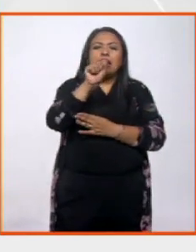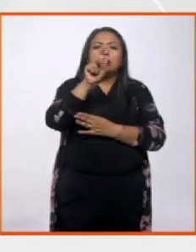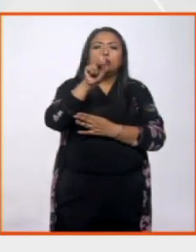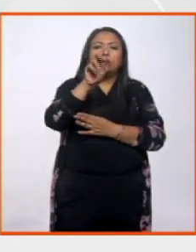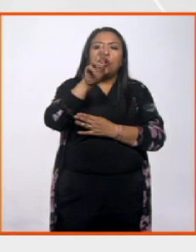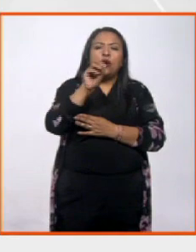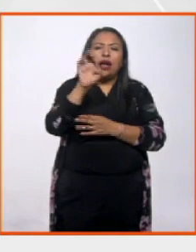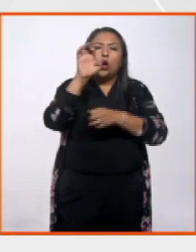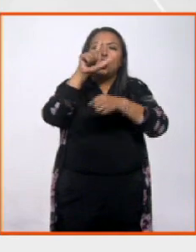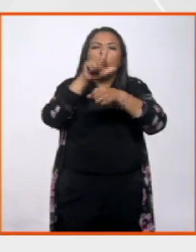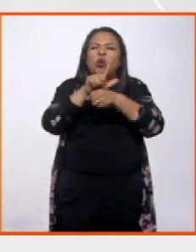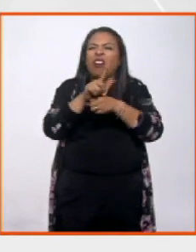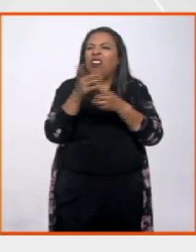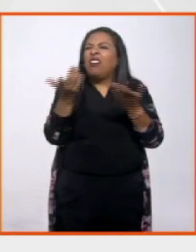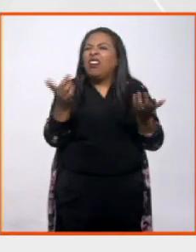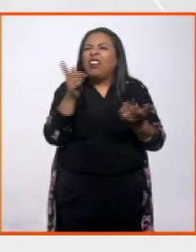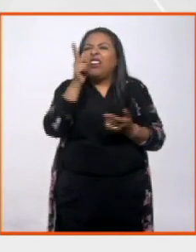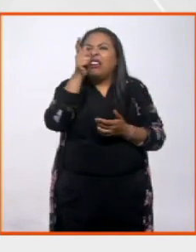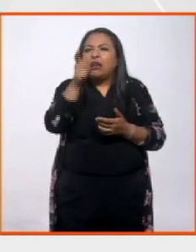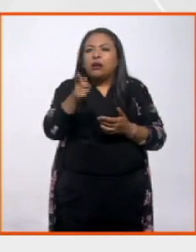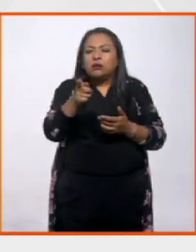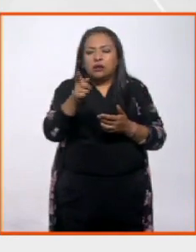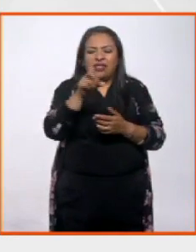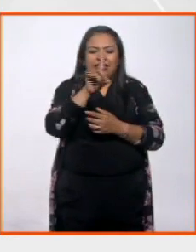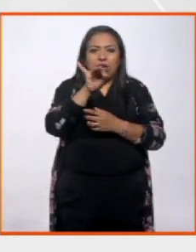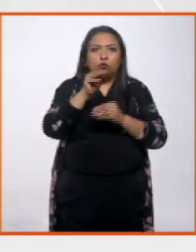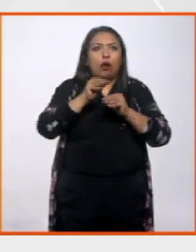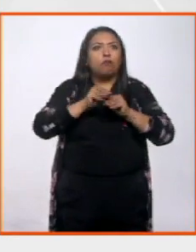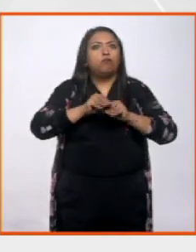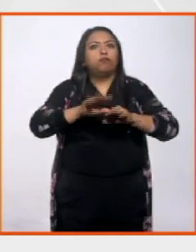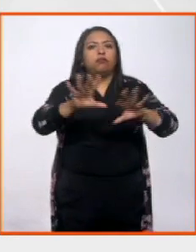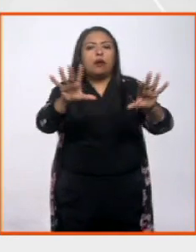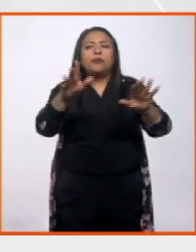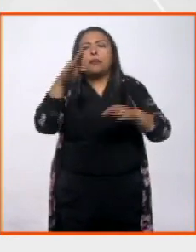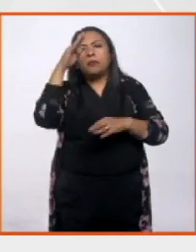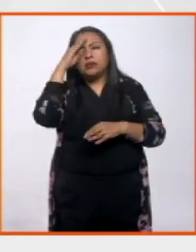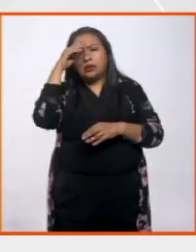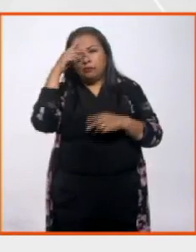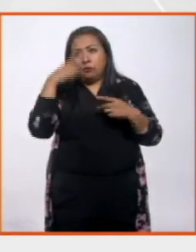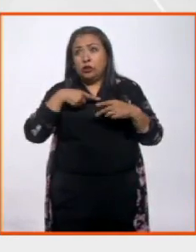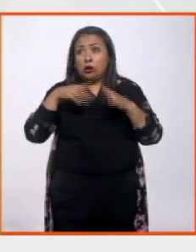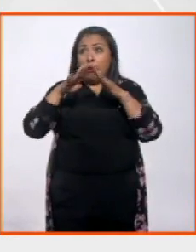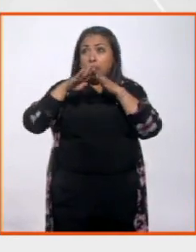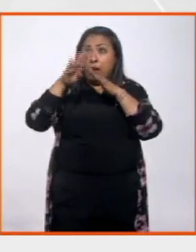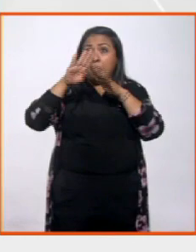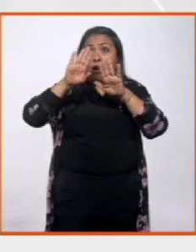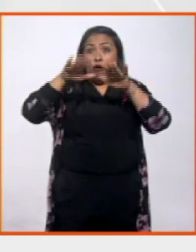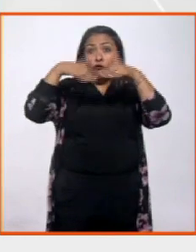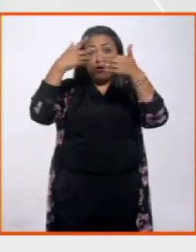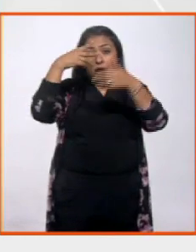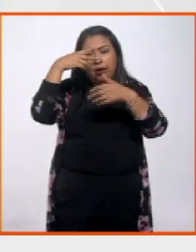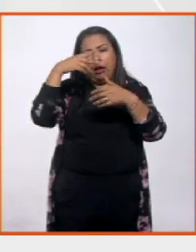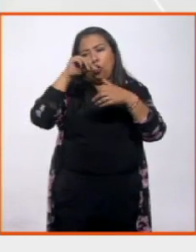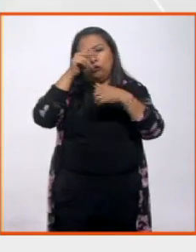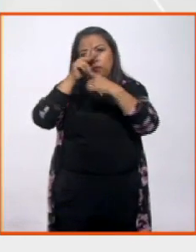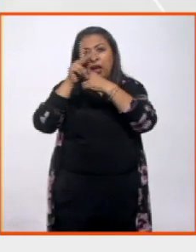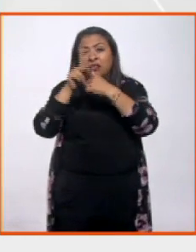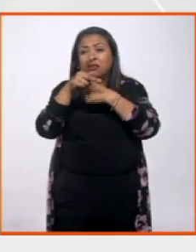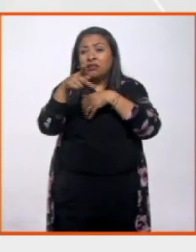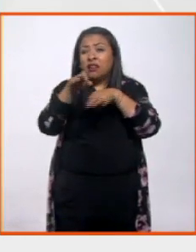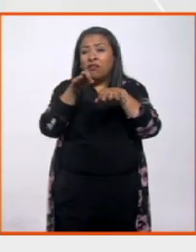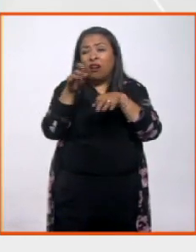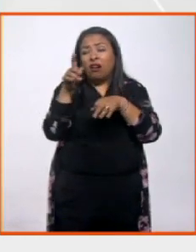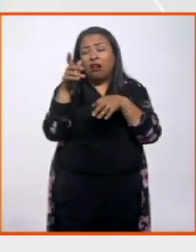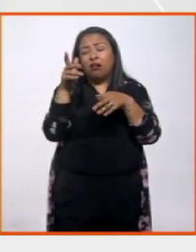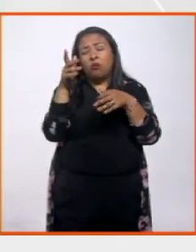Es decir, como tú bien dices, no sólo cuando pensamos en los mexicanos en el extranjero hay que pensar en los millones de mexicanos que trabajan en condiciones muy difíciles en los